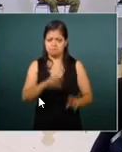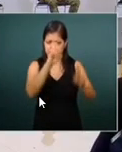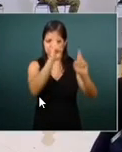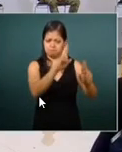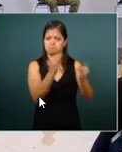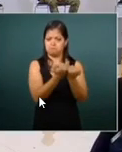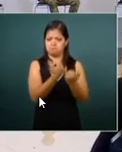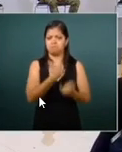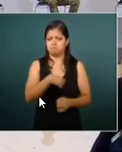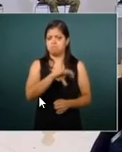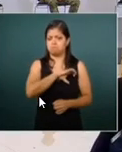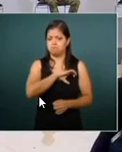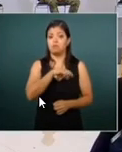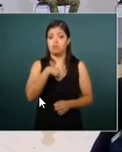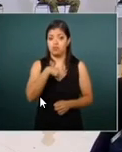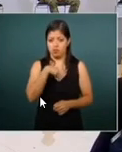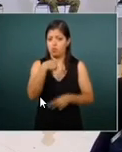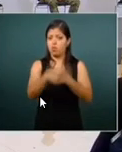empezó